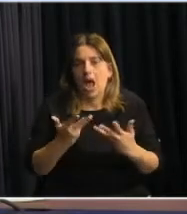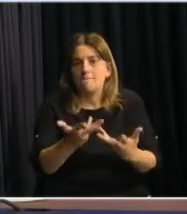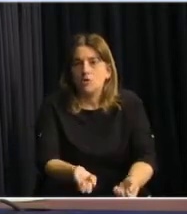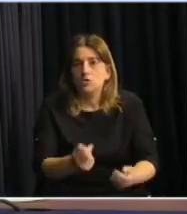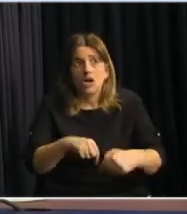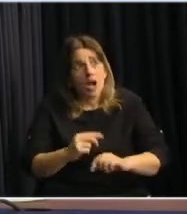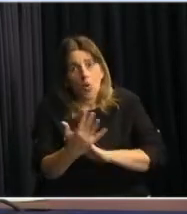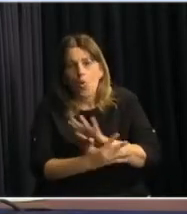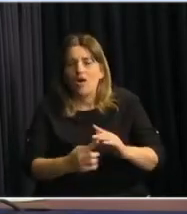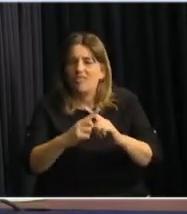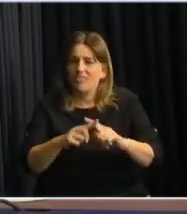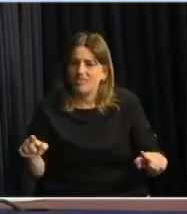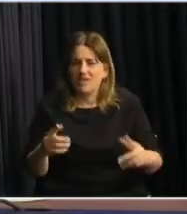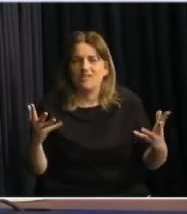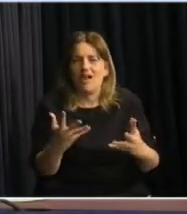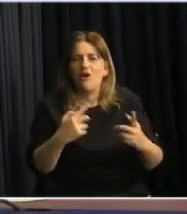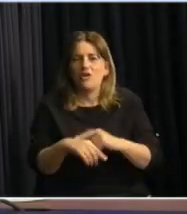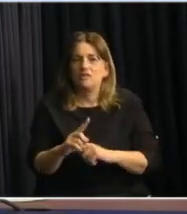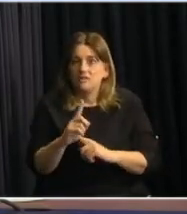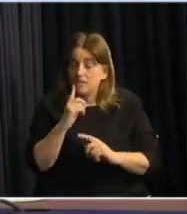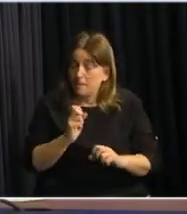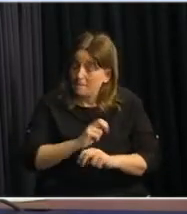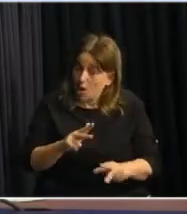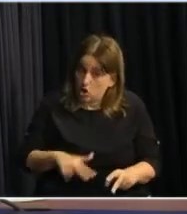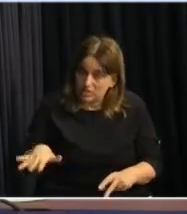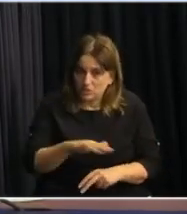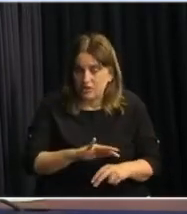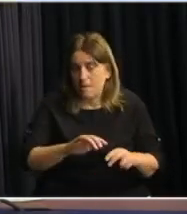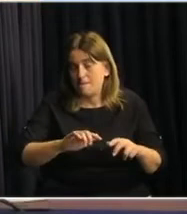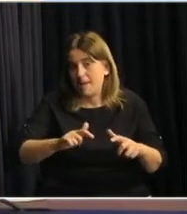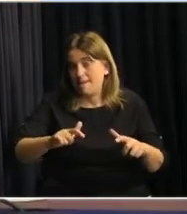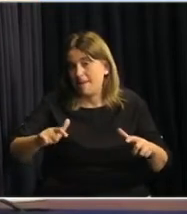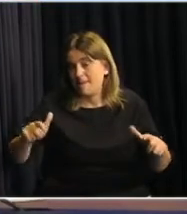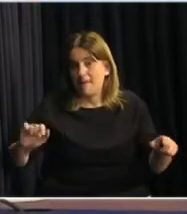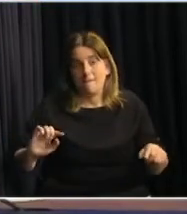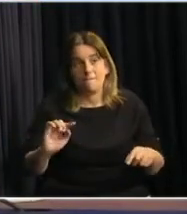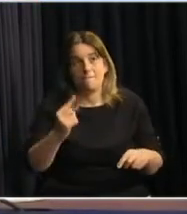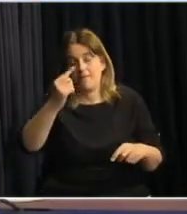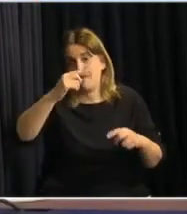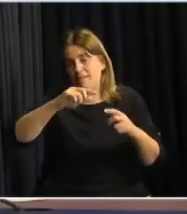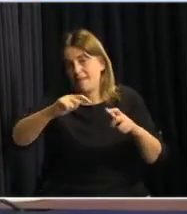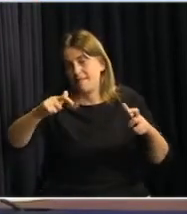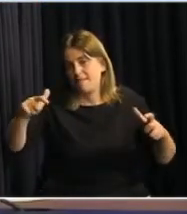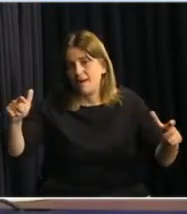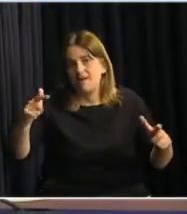Y en cambio nosotros en este momento de agravamiento de nuestra primera ola, es que estamos